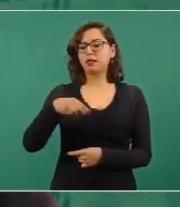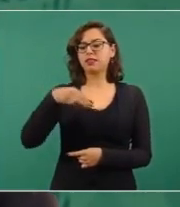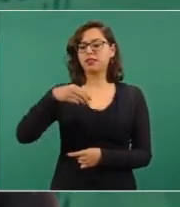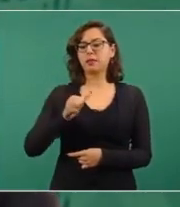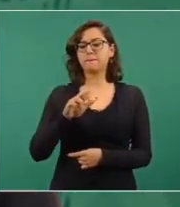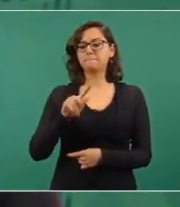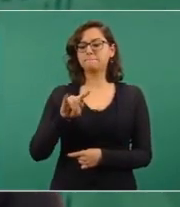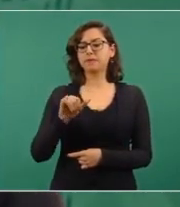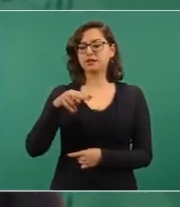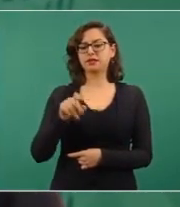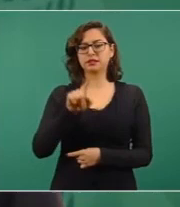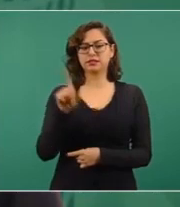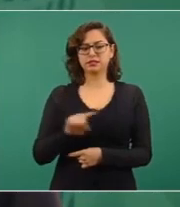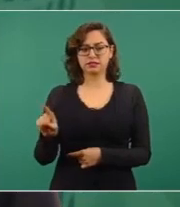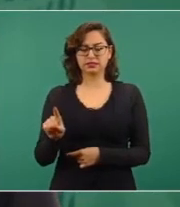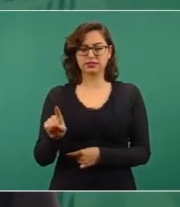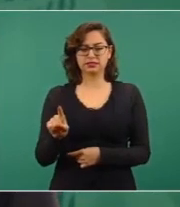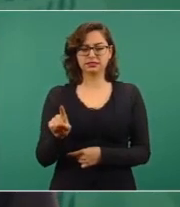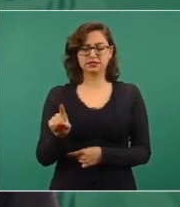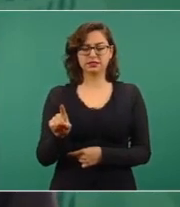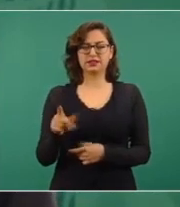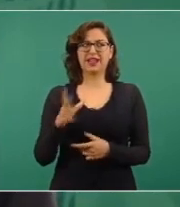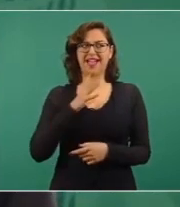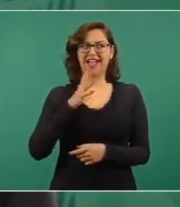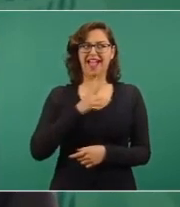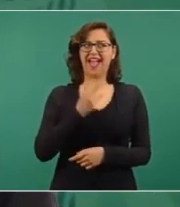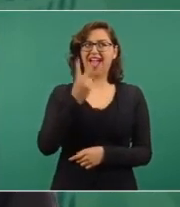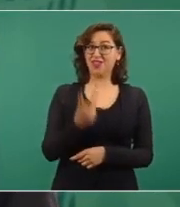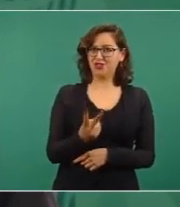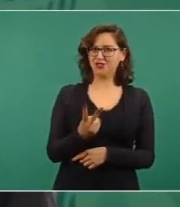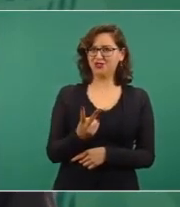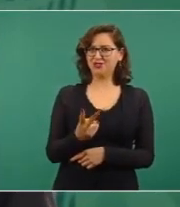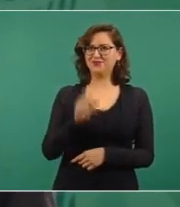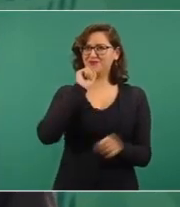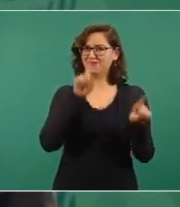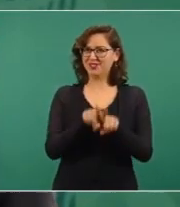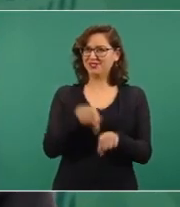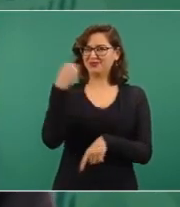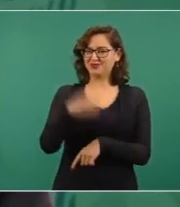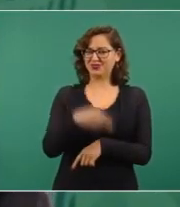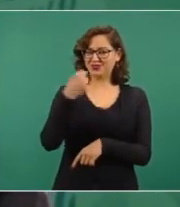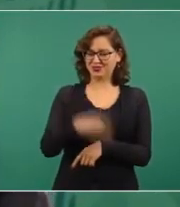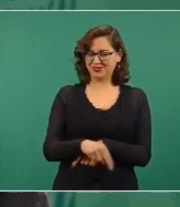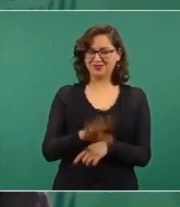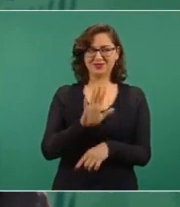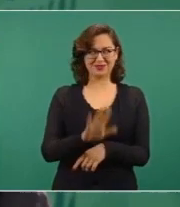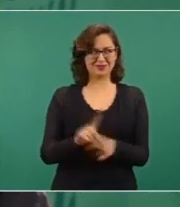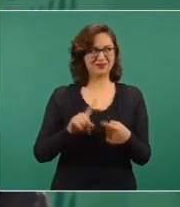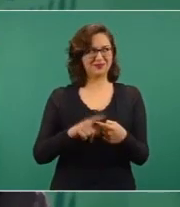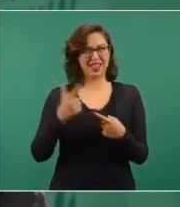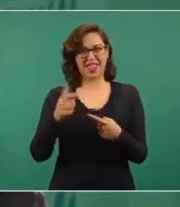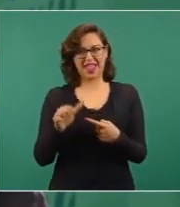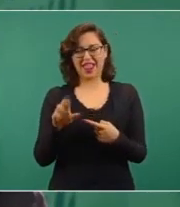hay dos Germán Martínez, es Germán Martínez